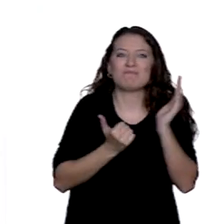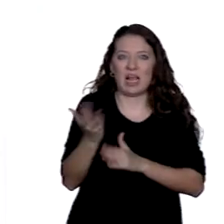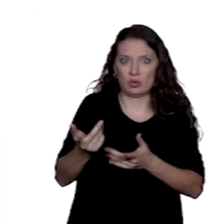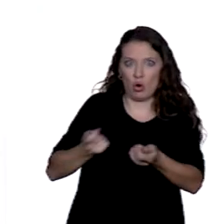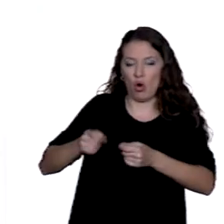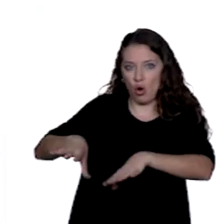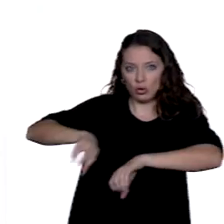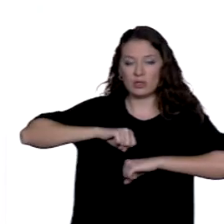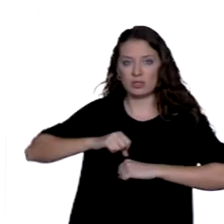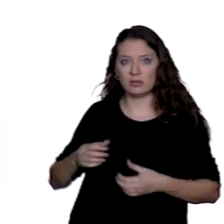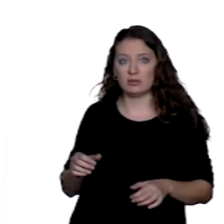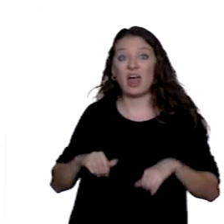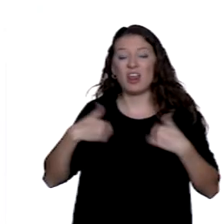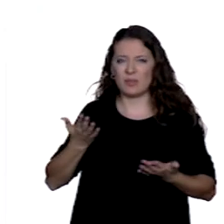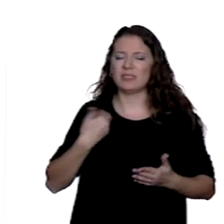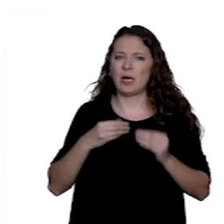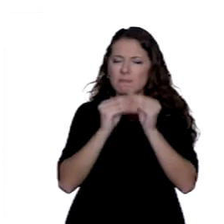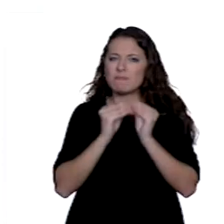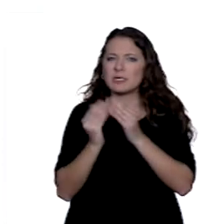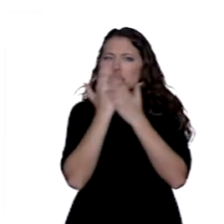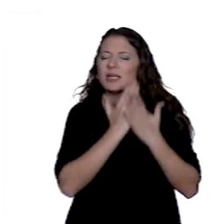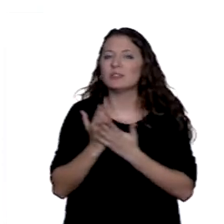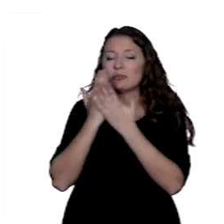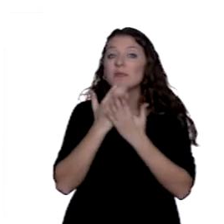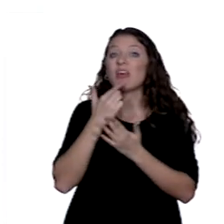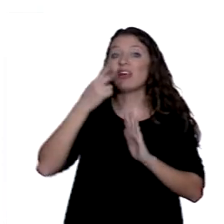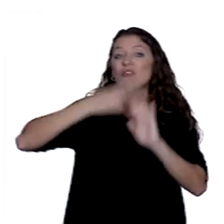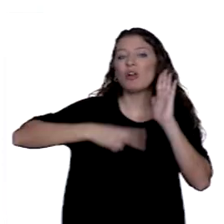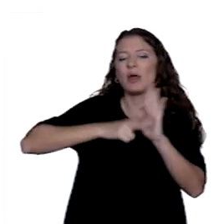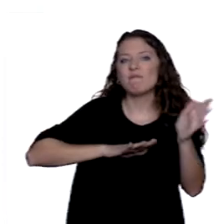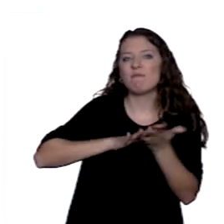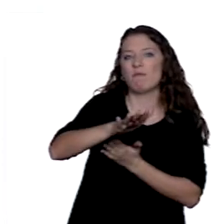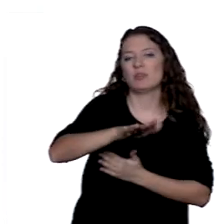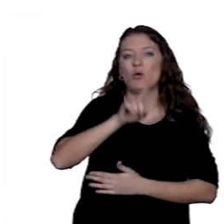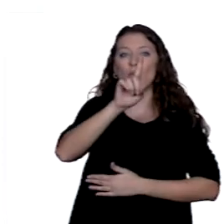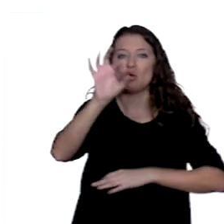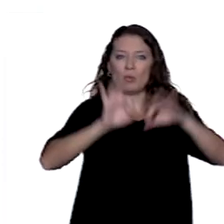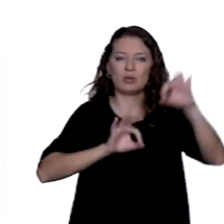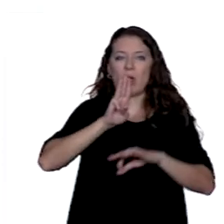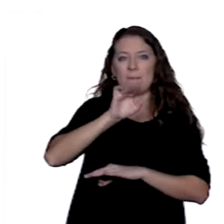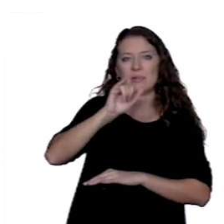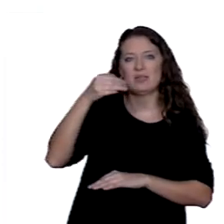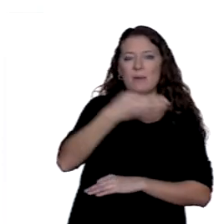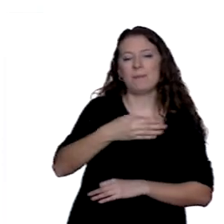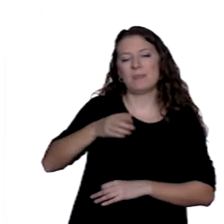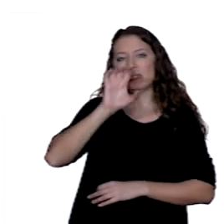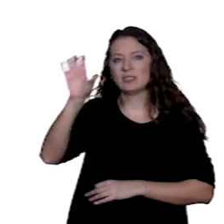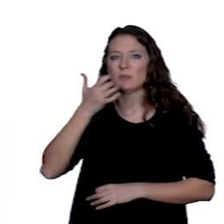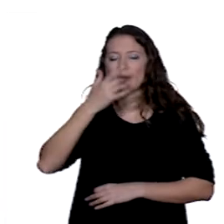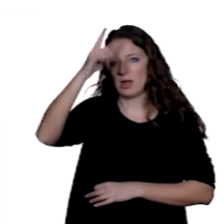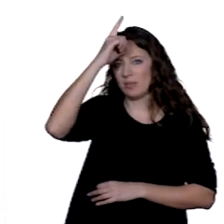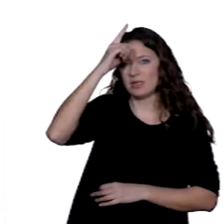eso, se han hecho estudios que señalan que las normas impactan en un 1% del PIB en países como Alemania,